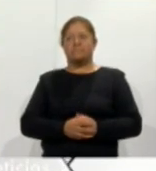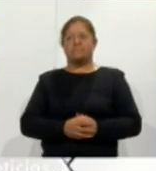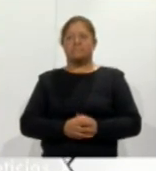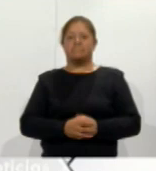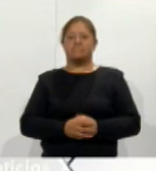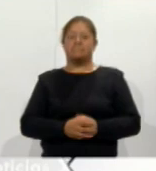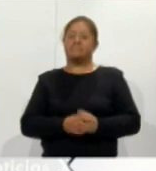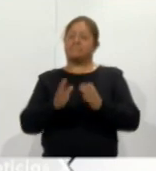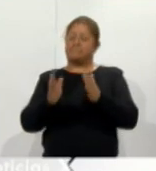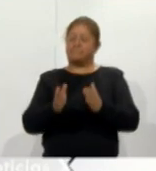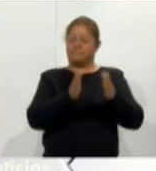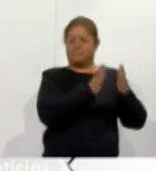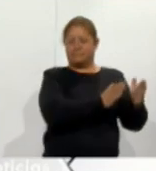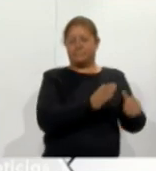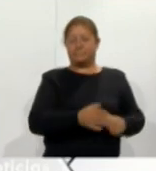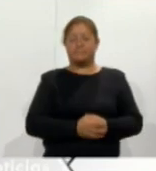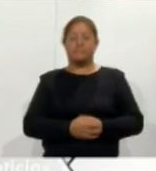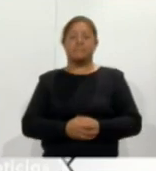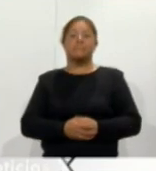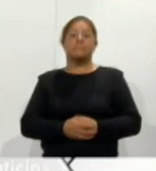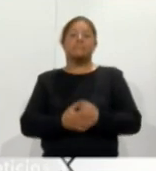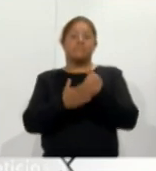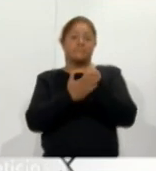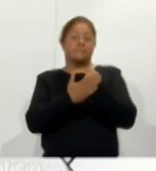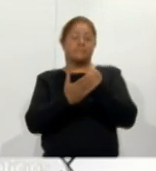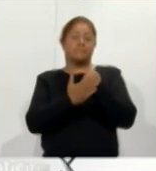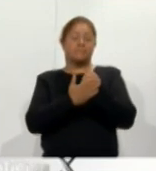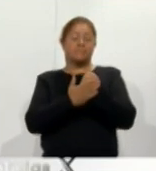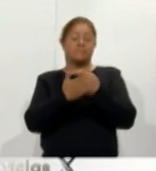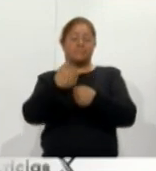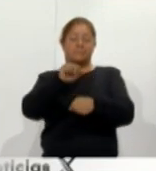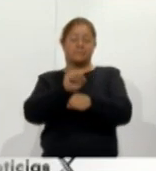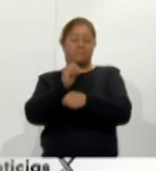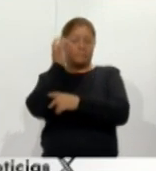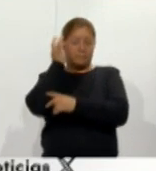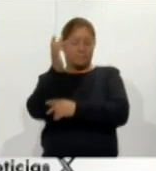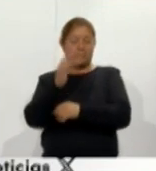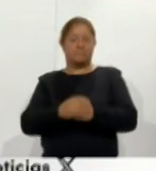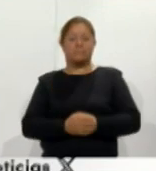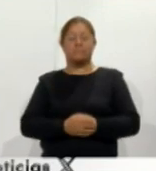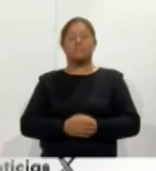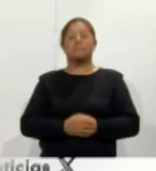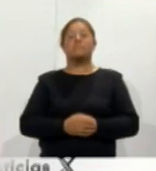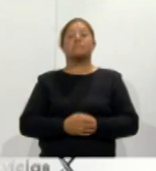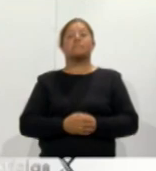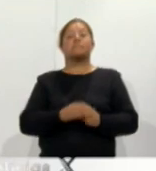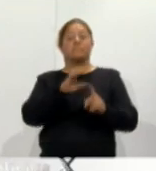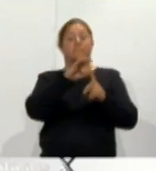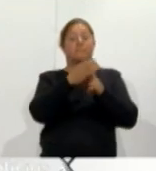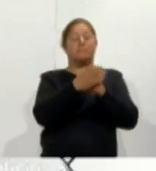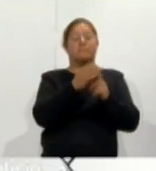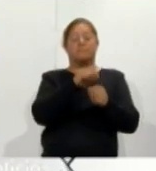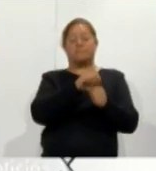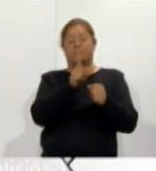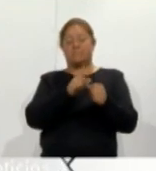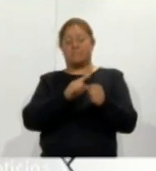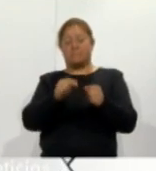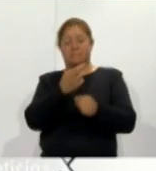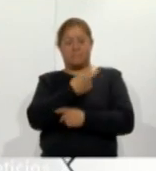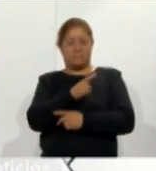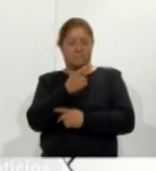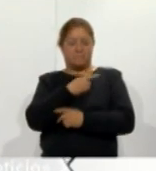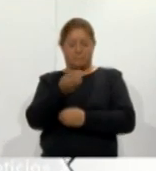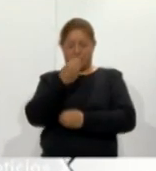En otra información para este próximo periodo de Semana Santa la Cámara Nacional de la Industria de Restaurantes y Alimentos Condimentados